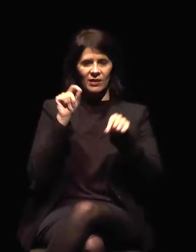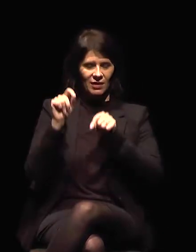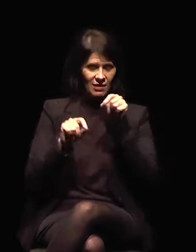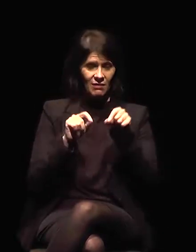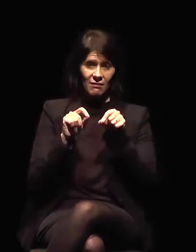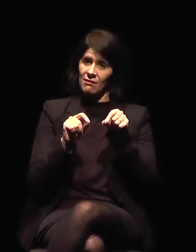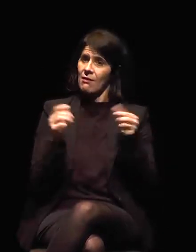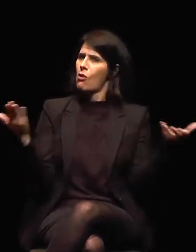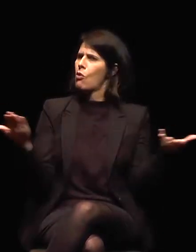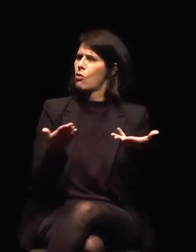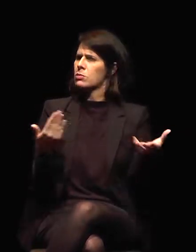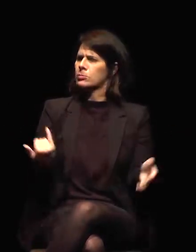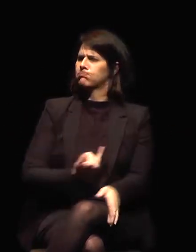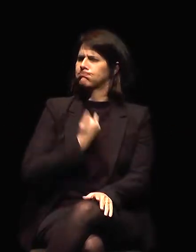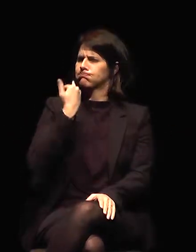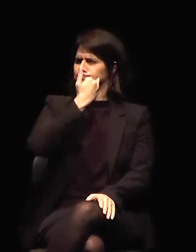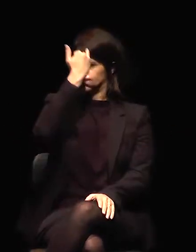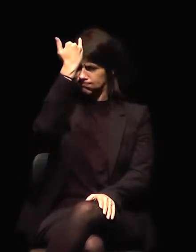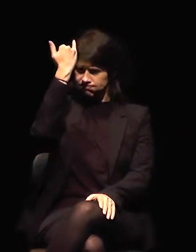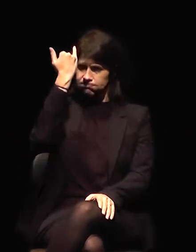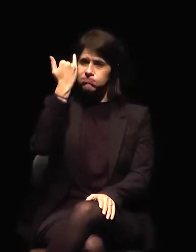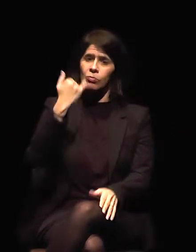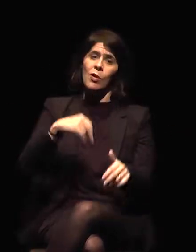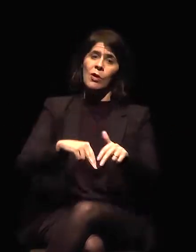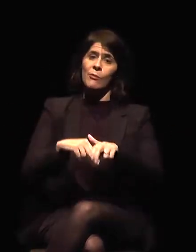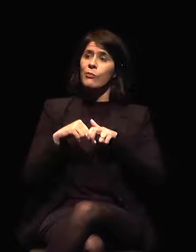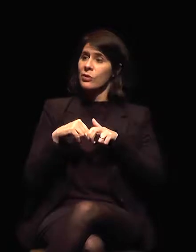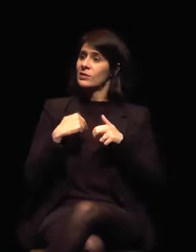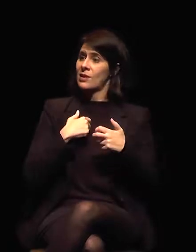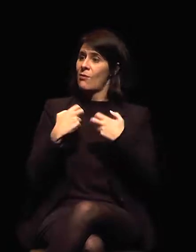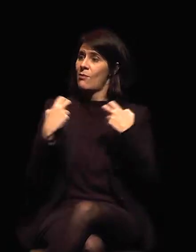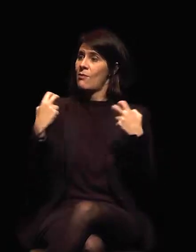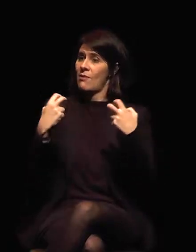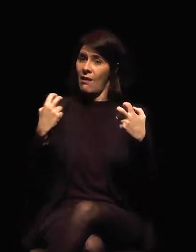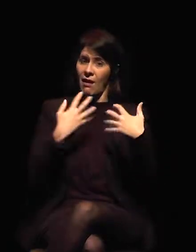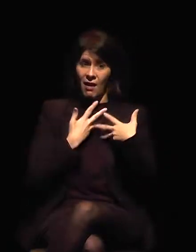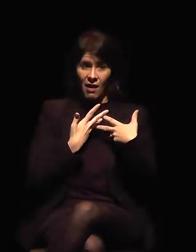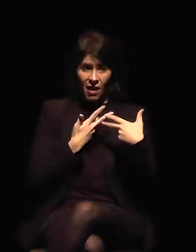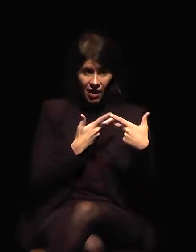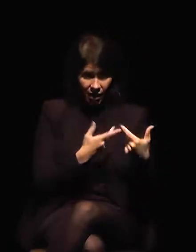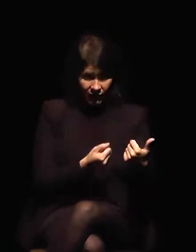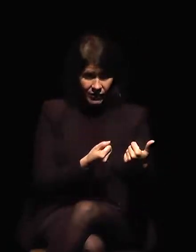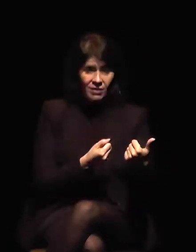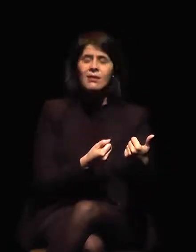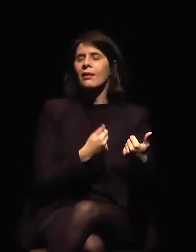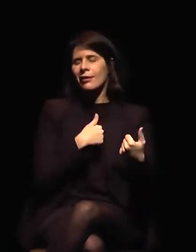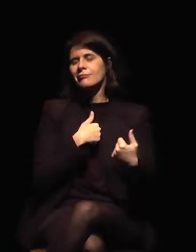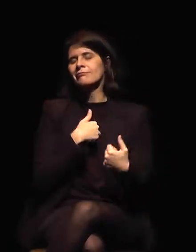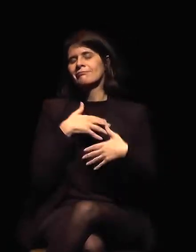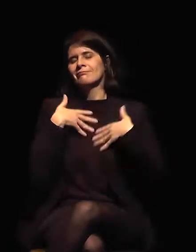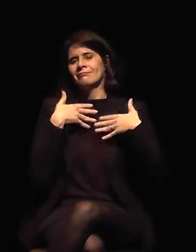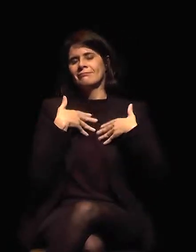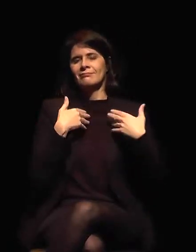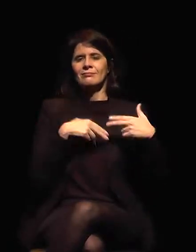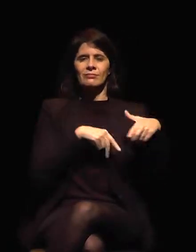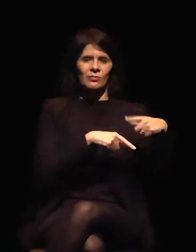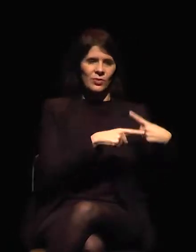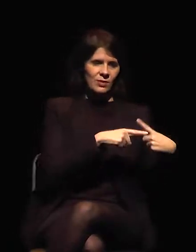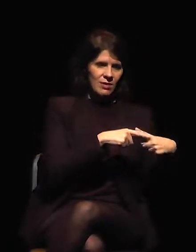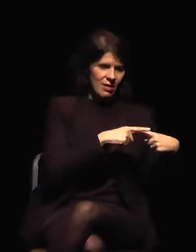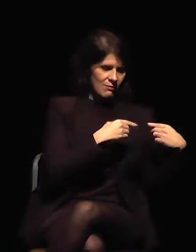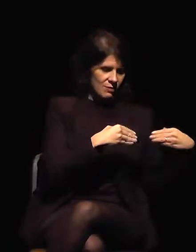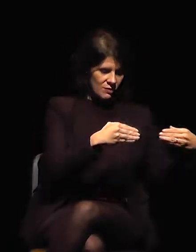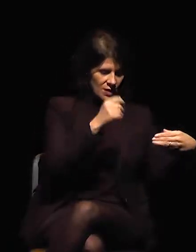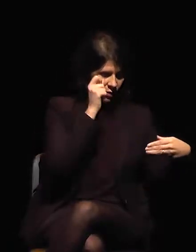eso que me siento tan contento de haber recibido esta invitación de Itaú Cultural. Muchísimas gracias a todas las